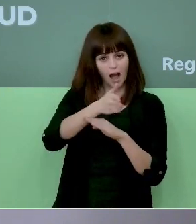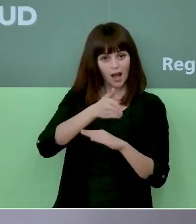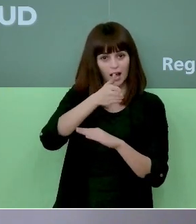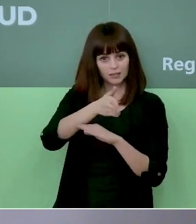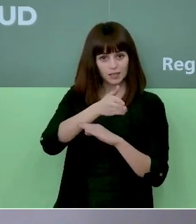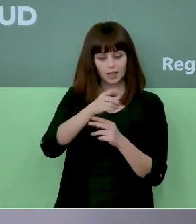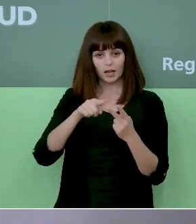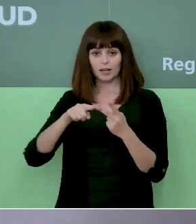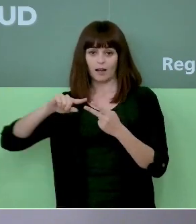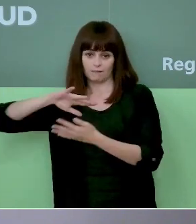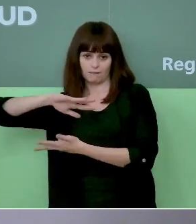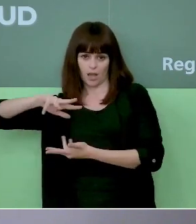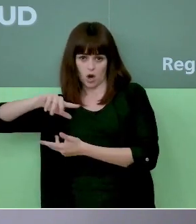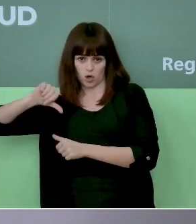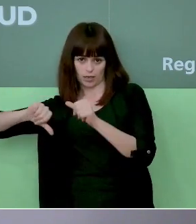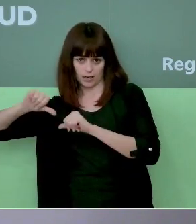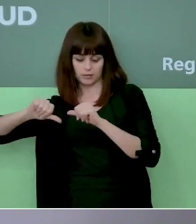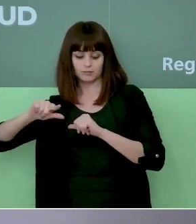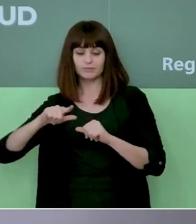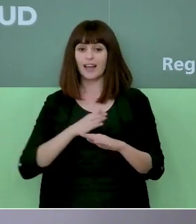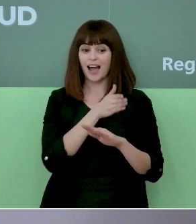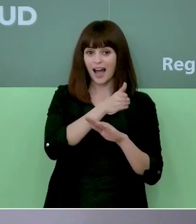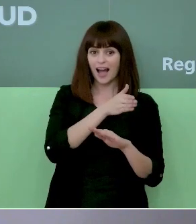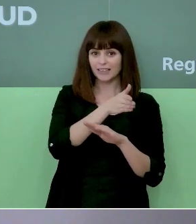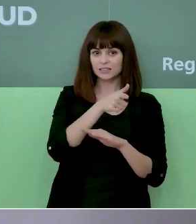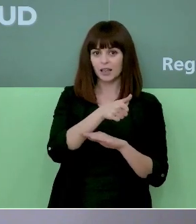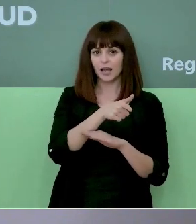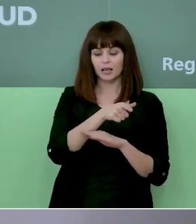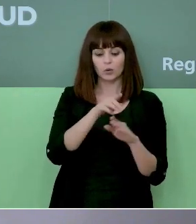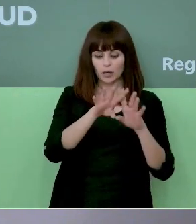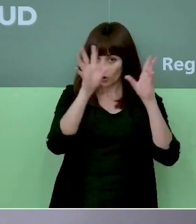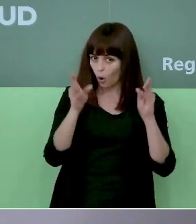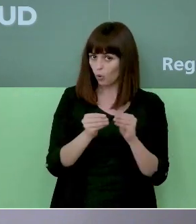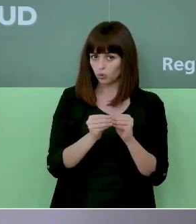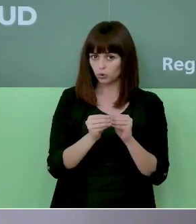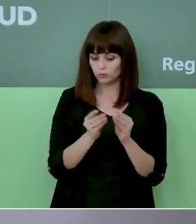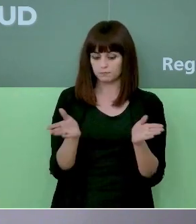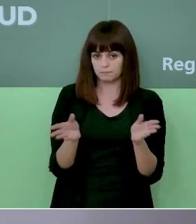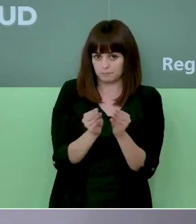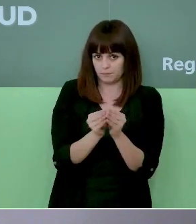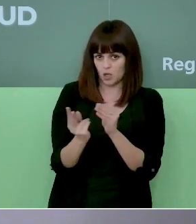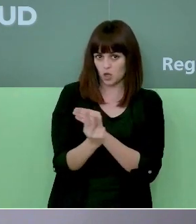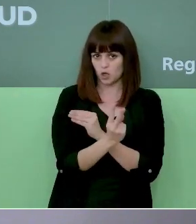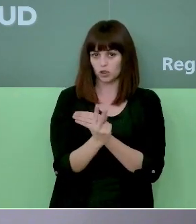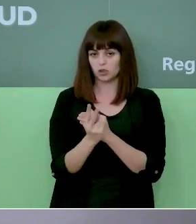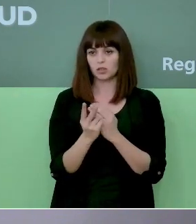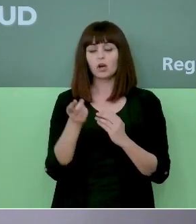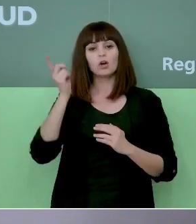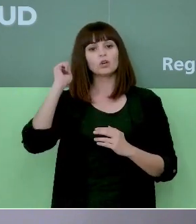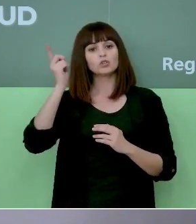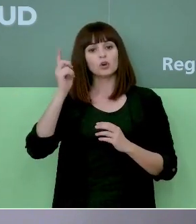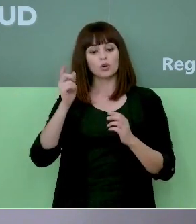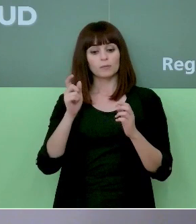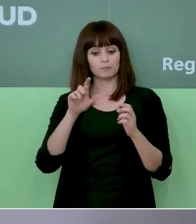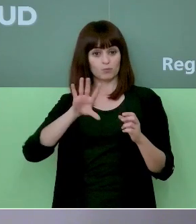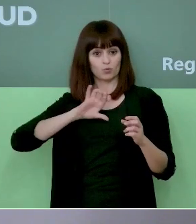epidemiológica y la parte asistencial marca todo el conjunto. Entonces, es que ya no solamente es que estén bajando los casos,